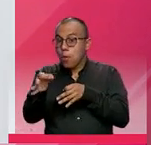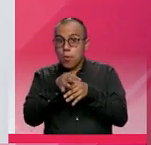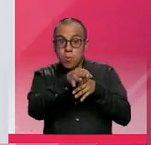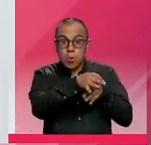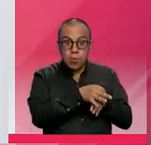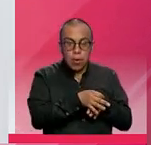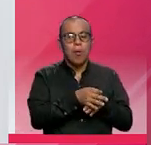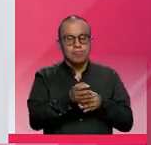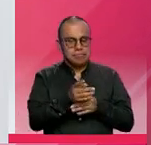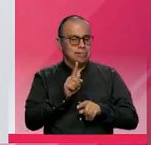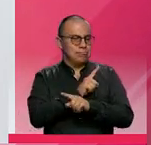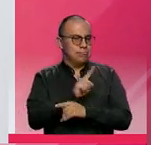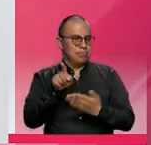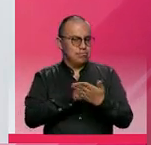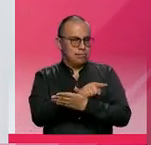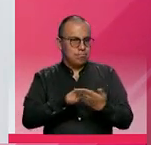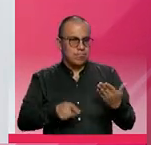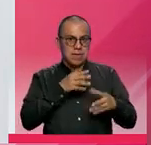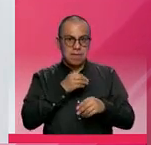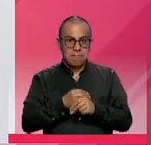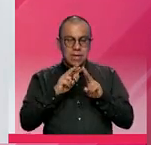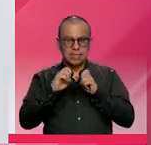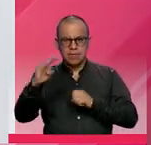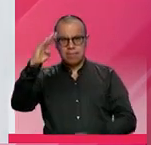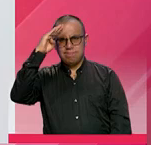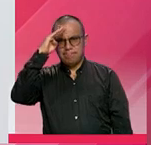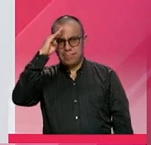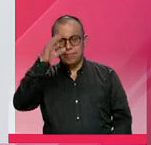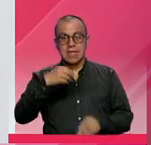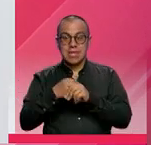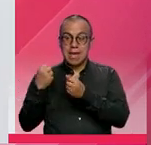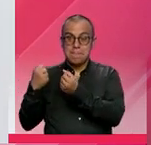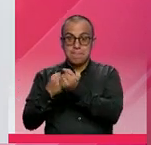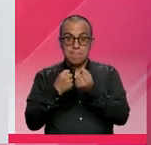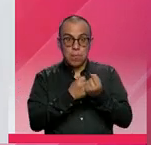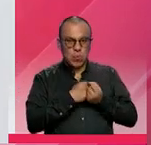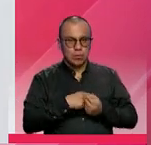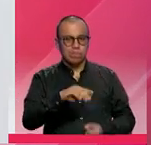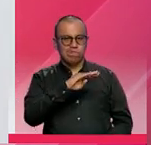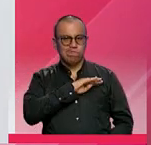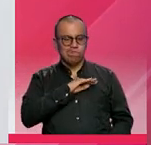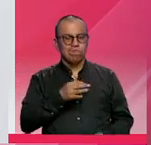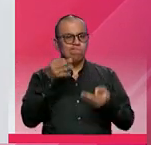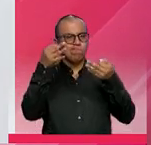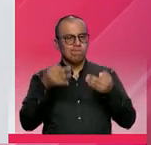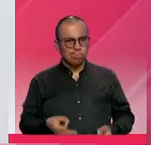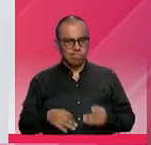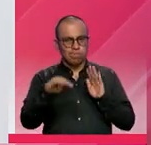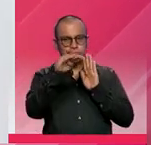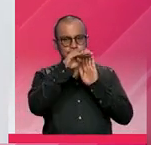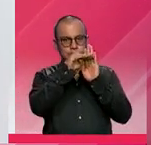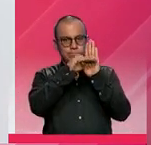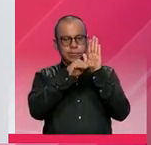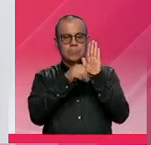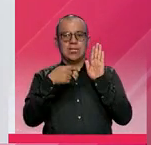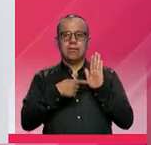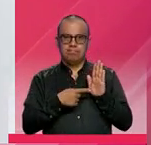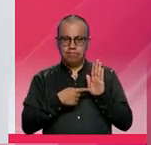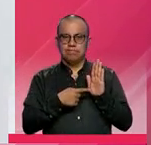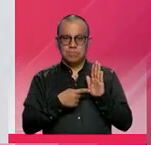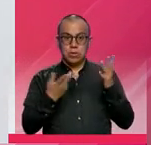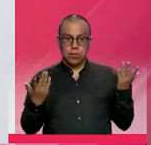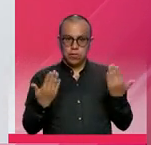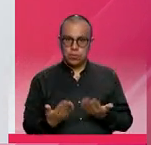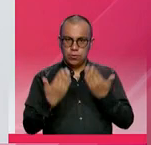pasajeros y estaremos con nuestra Policía Nacional, con el apoyo de nuestros alcaldes, verificando que se cumpla esta disposición en